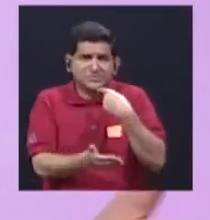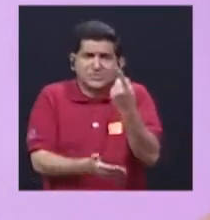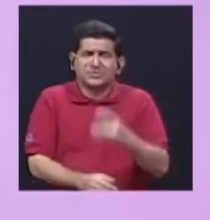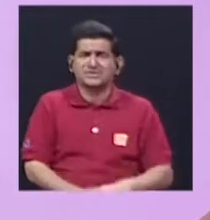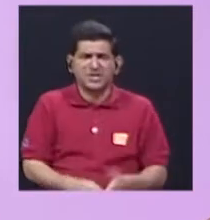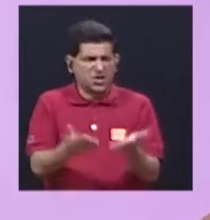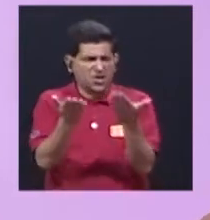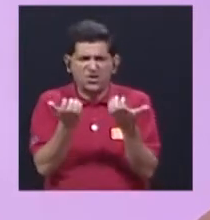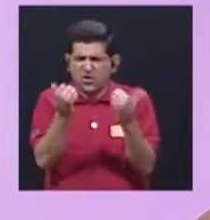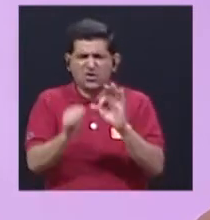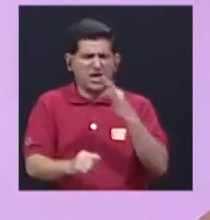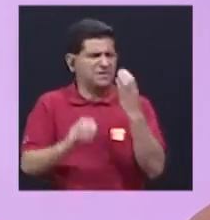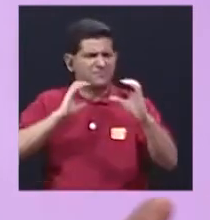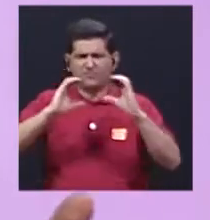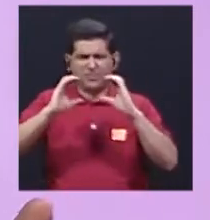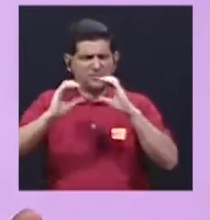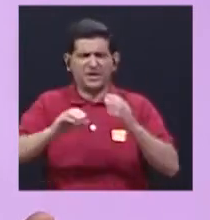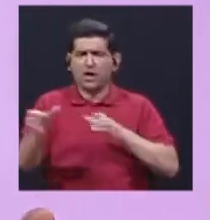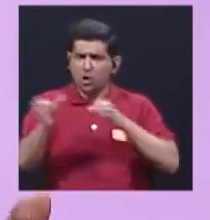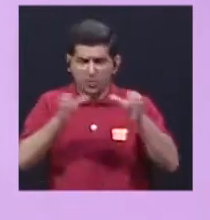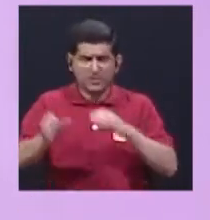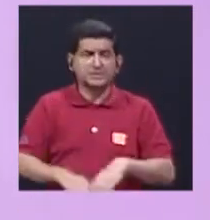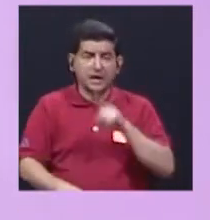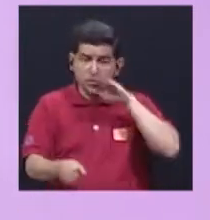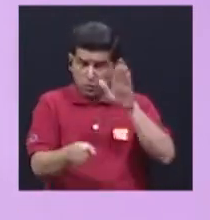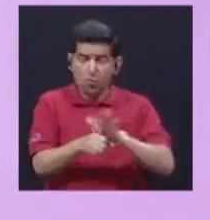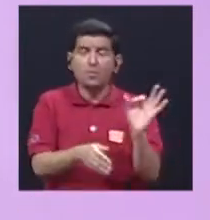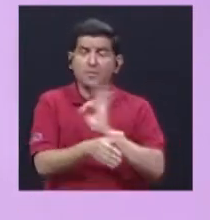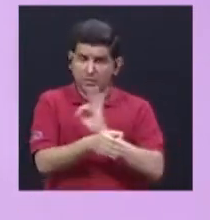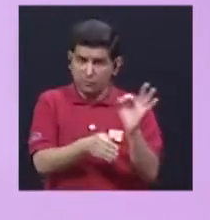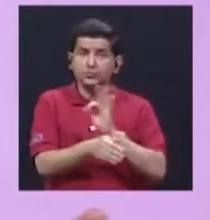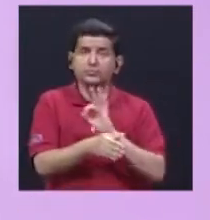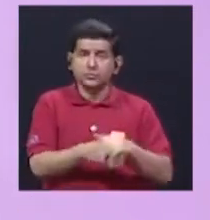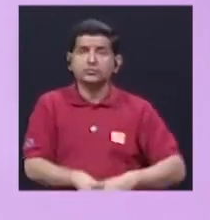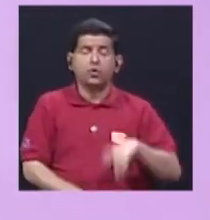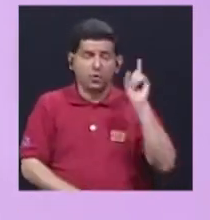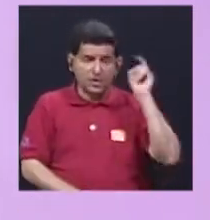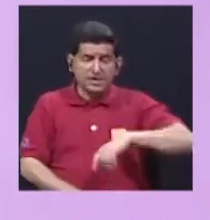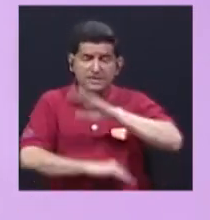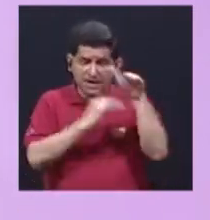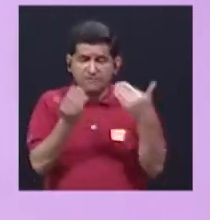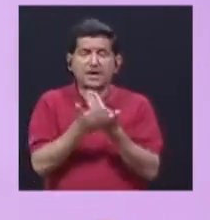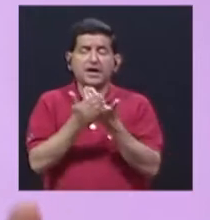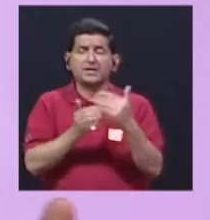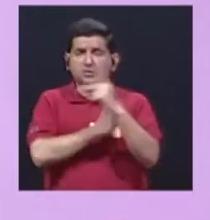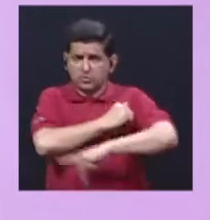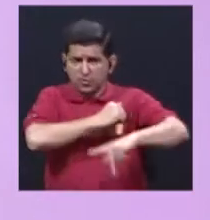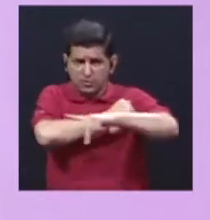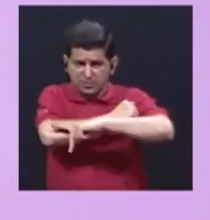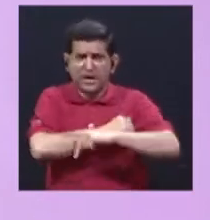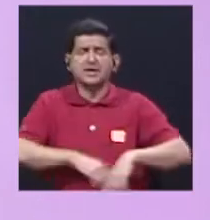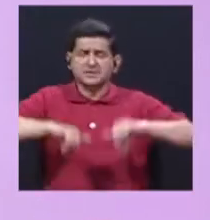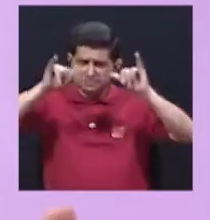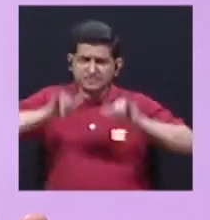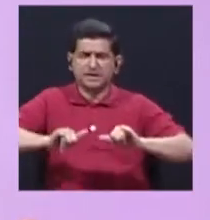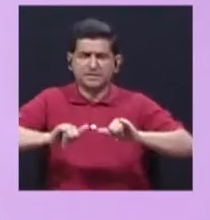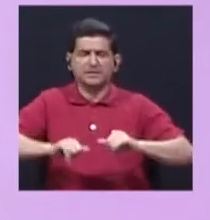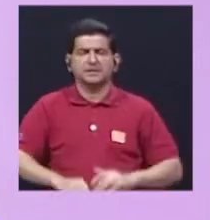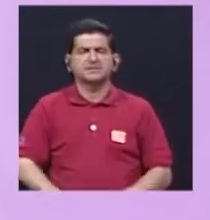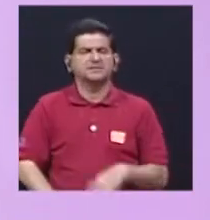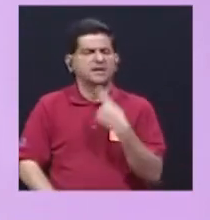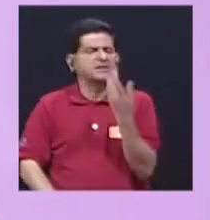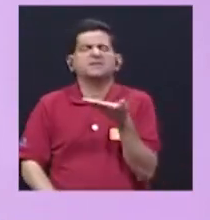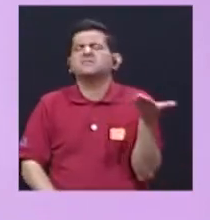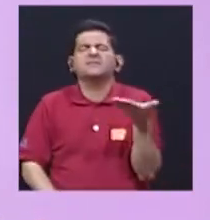que no quiere que existan medios comerciales y los medios comerciales cumplen con una función y deben estar en todos los estados, en todos los países. Lo que estamos